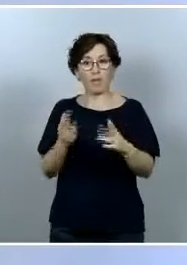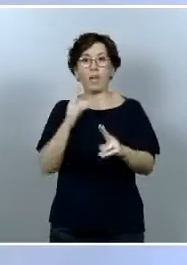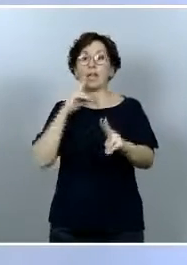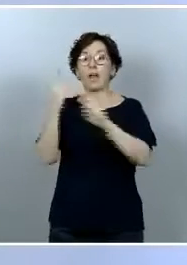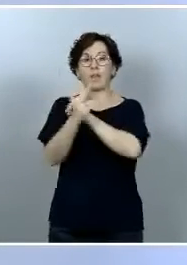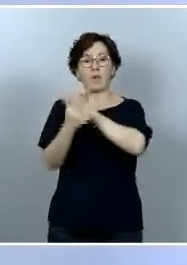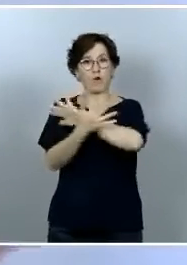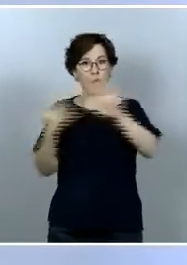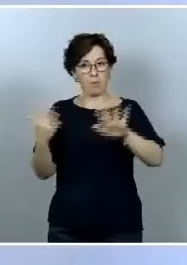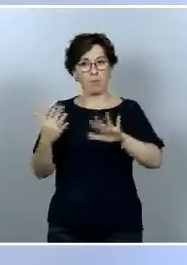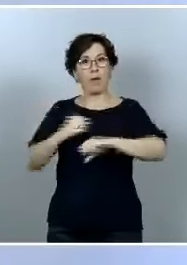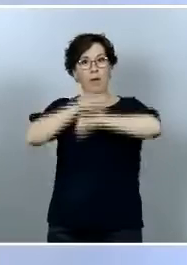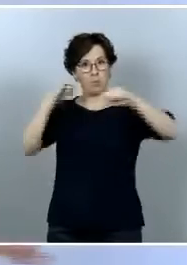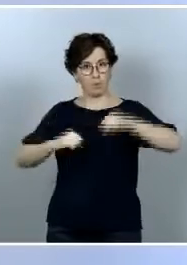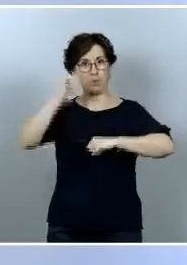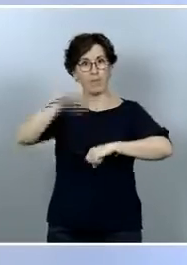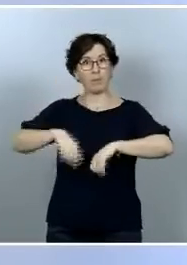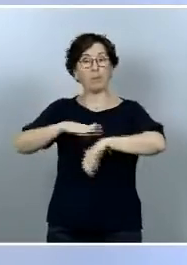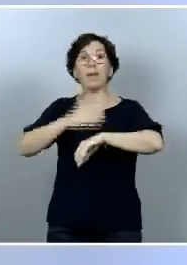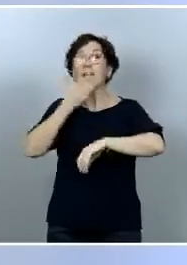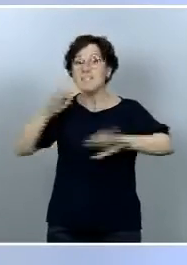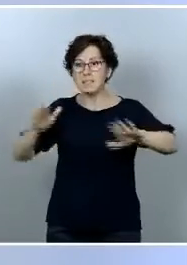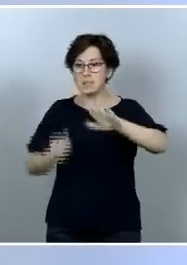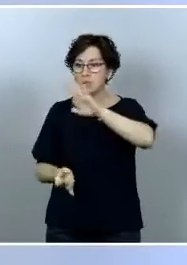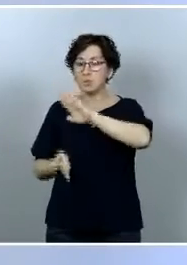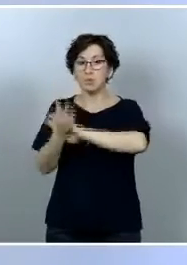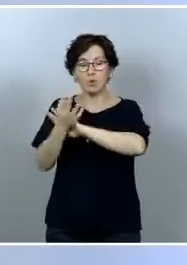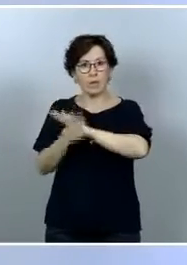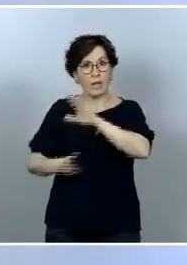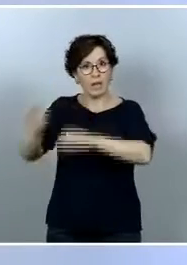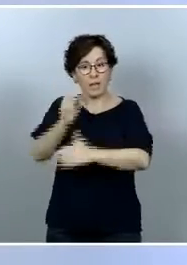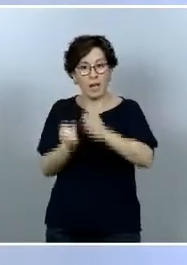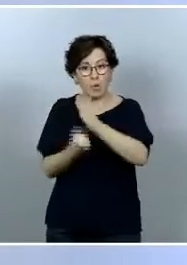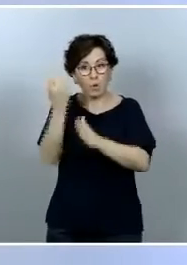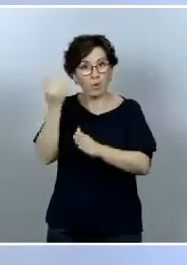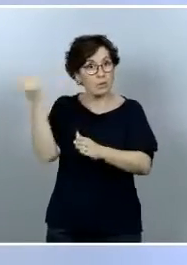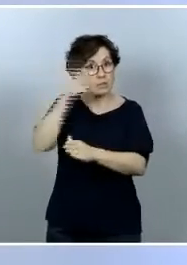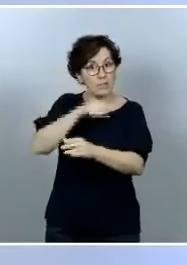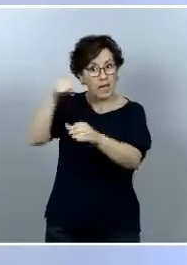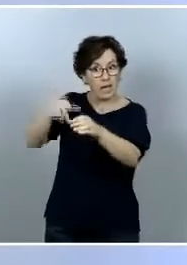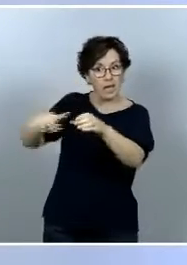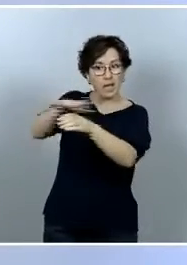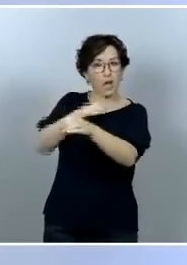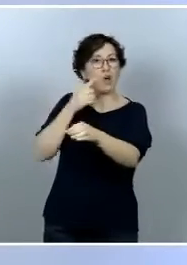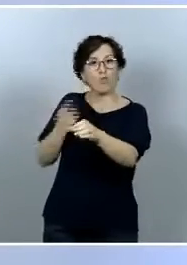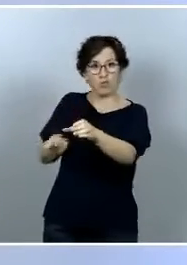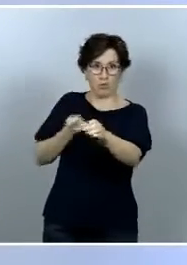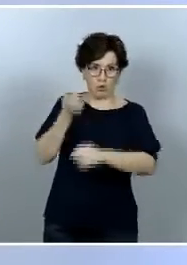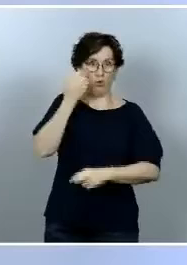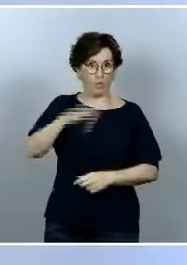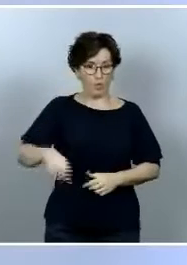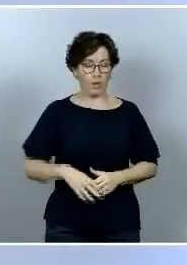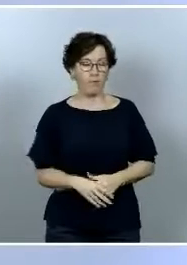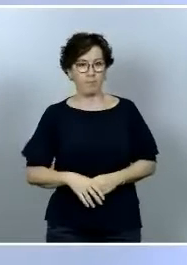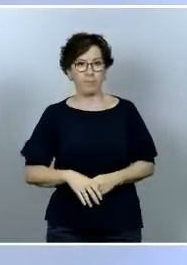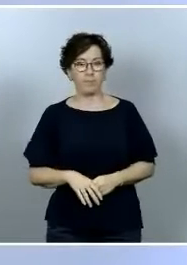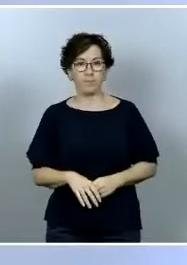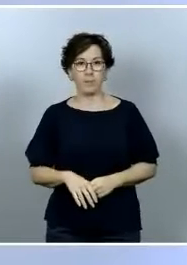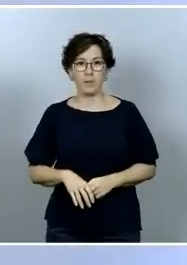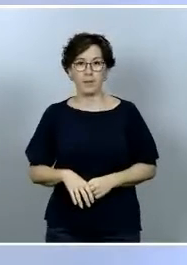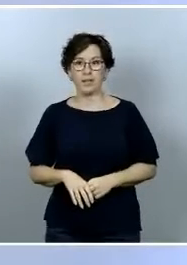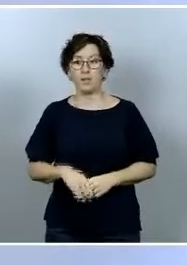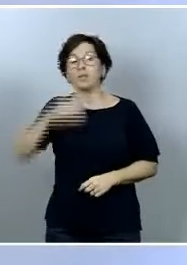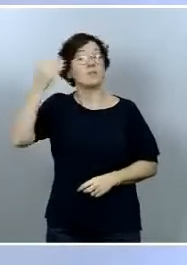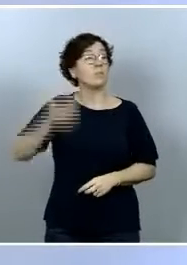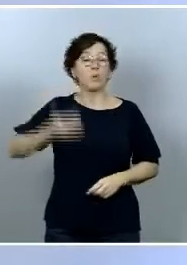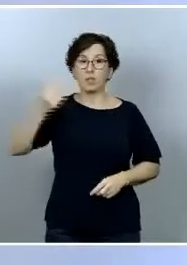se produzcan estos rebrotes muy focalizados y por tanto muy controlables en segundo lugar es por tanto imprescindible seguir